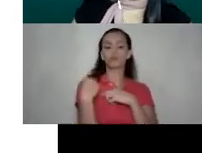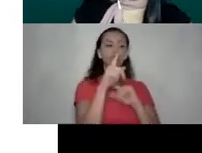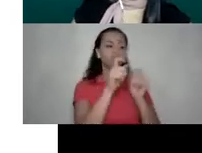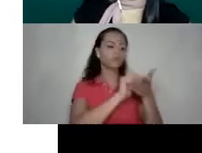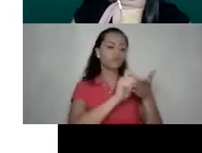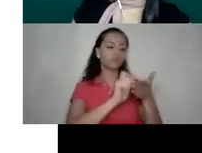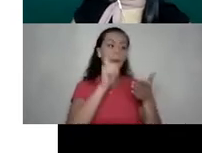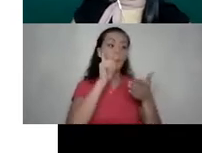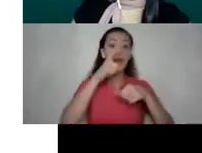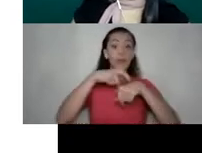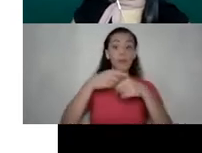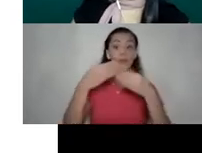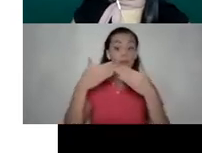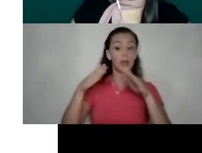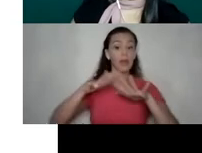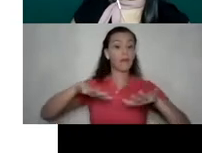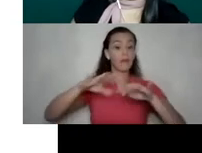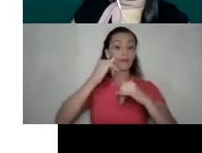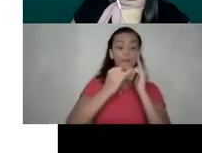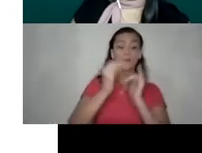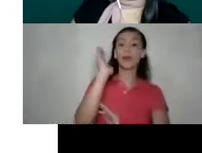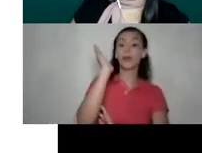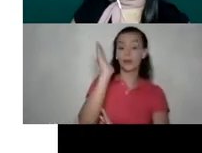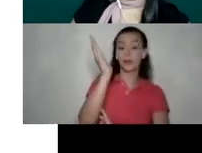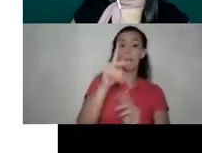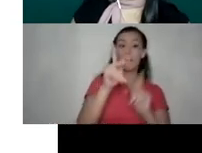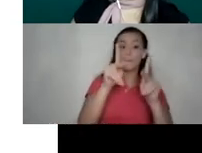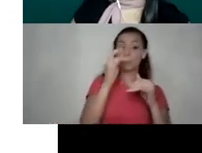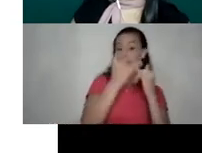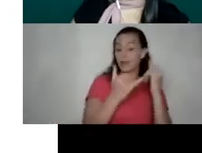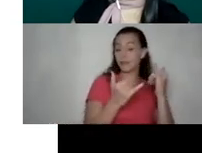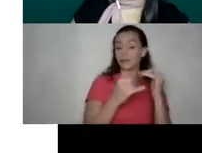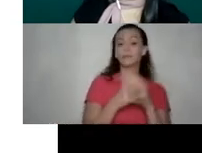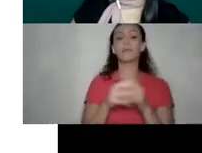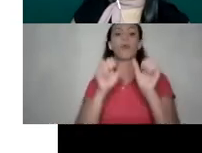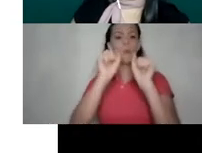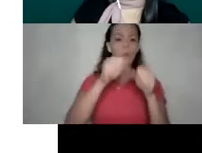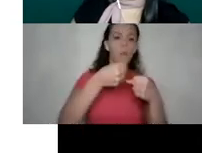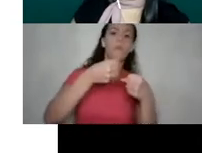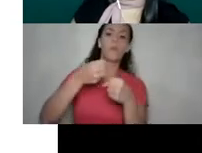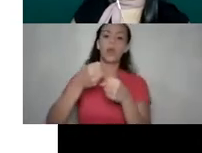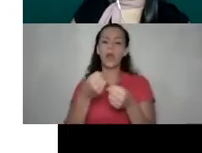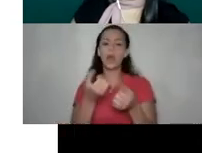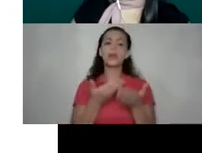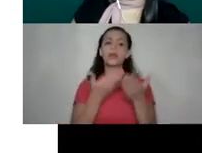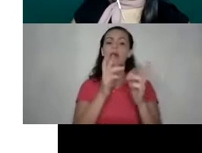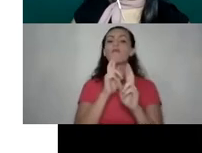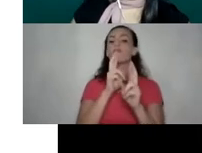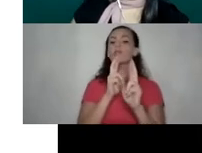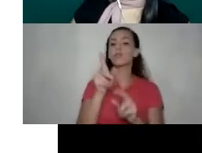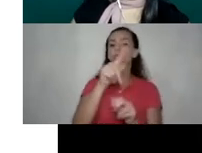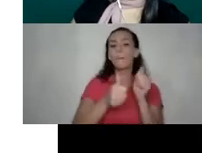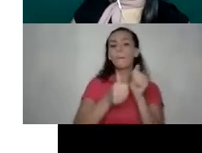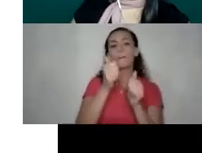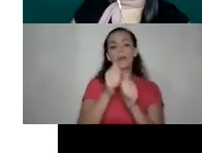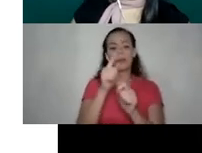que finalice la presentación de las personas facilitadoras puedan darle respuesta a la mayor cantidad de ellas.